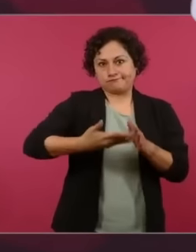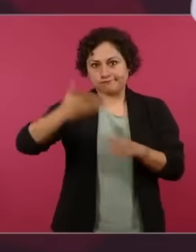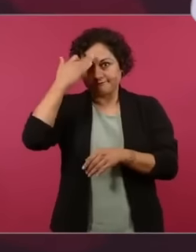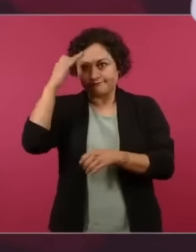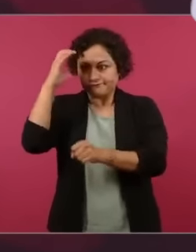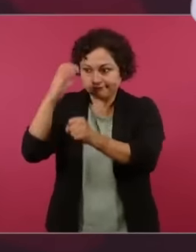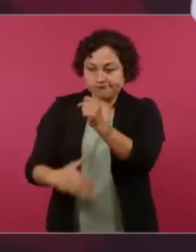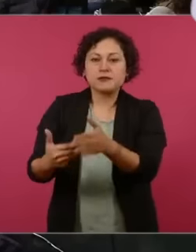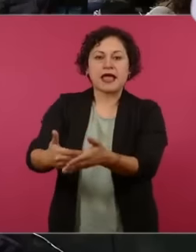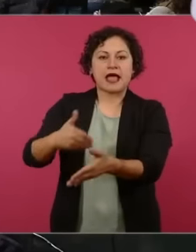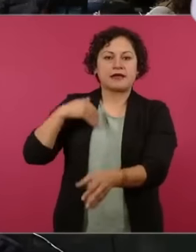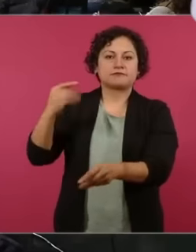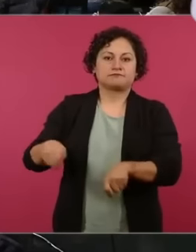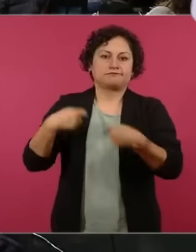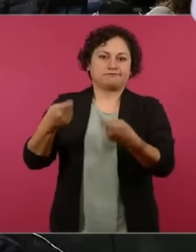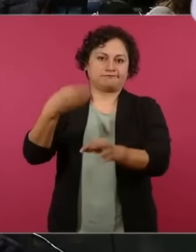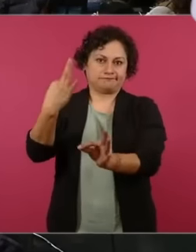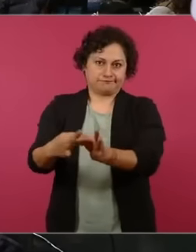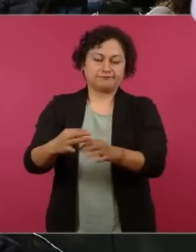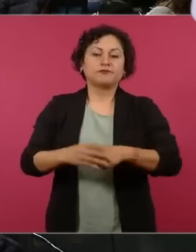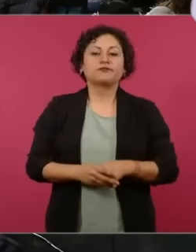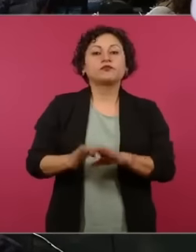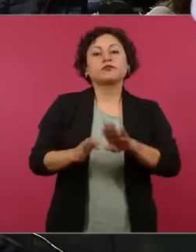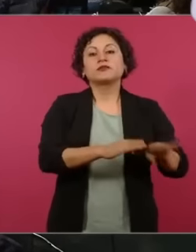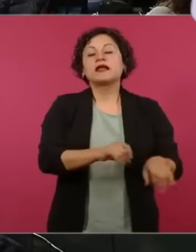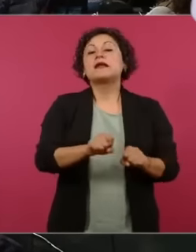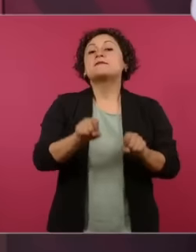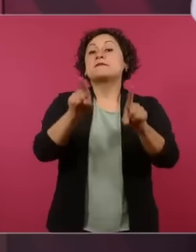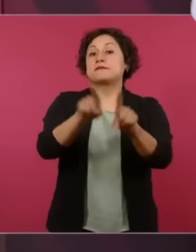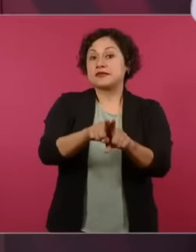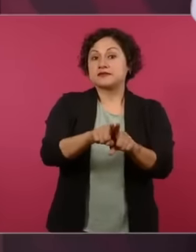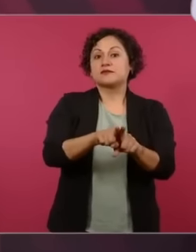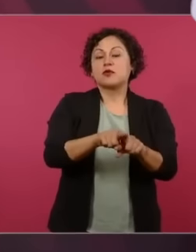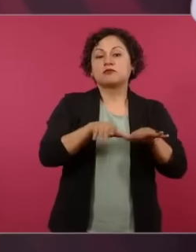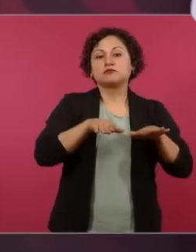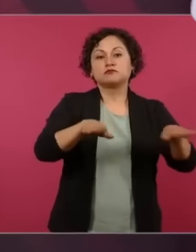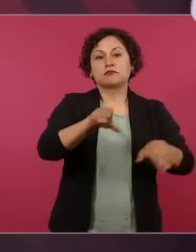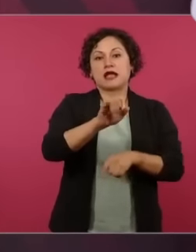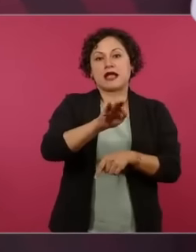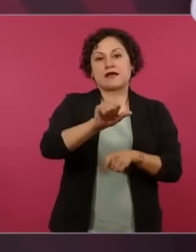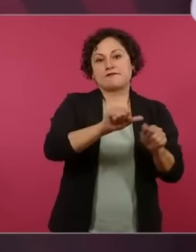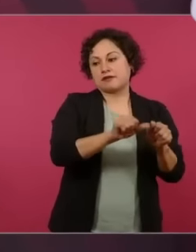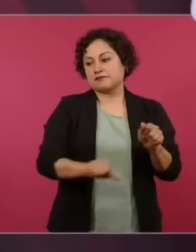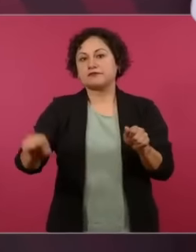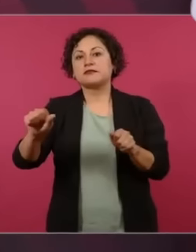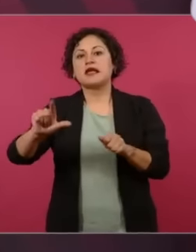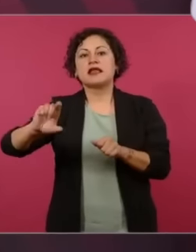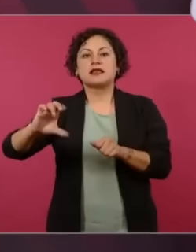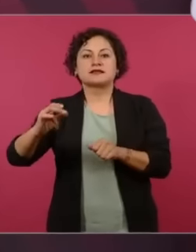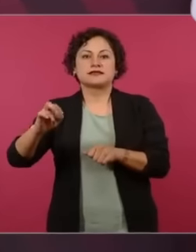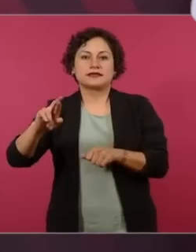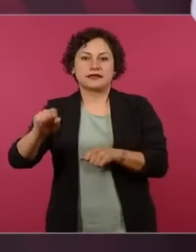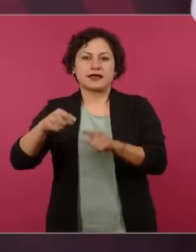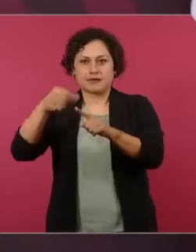algunas tienditas así pequeñas si cobran alguna comisión si los beneficiarios pueden mantenerse al tanto de sus saldos y movimientos bancarios